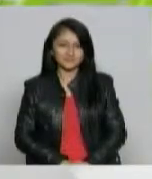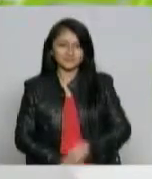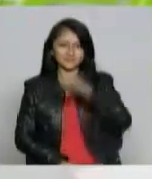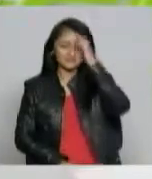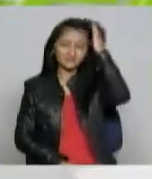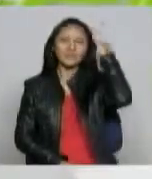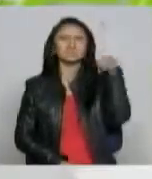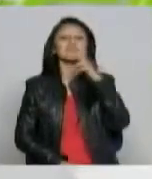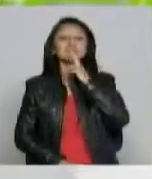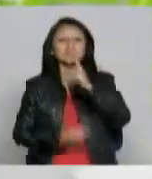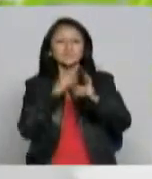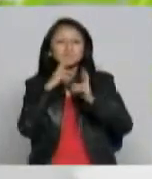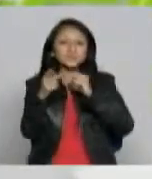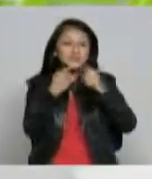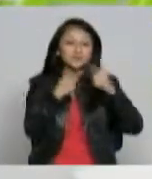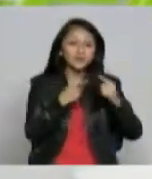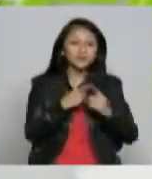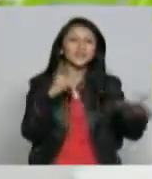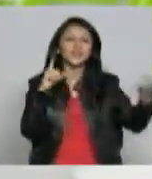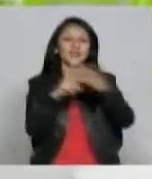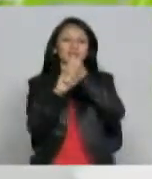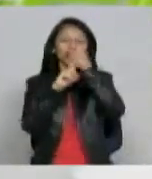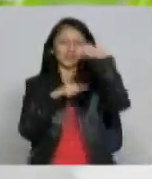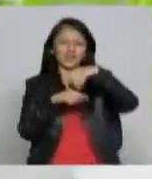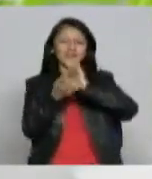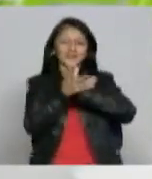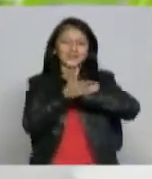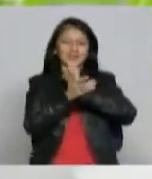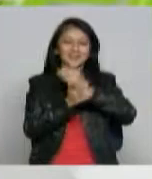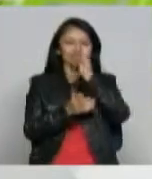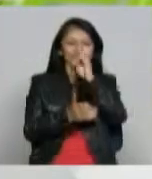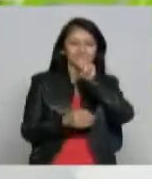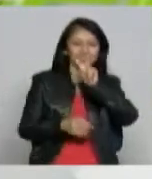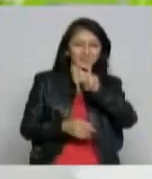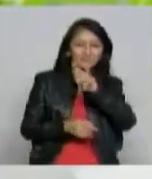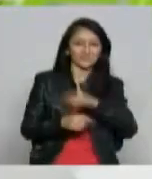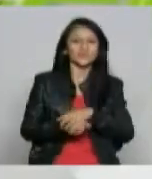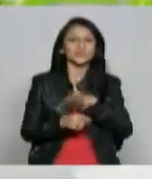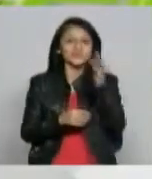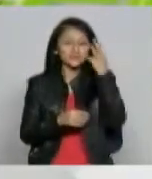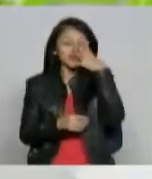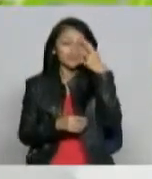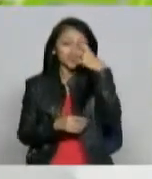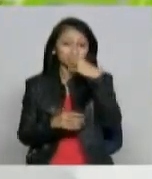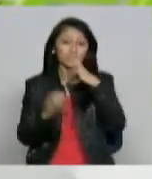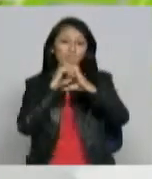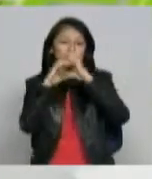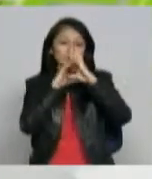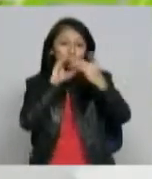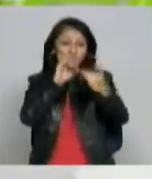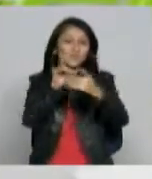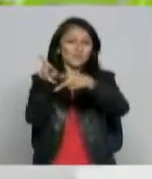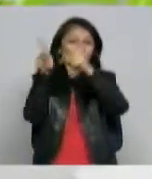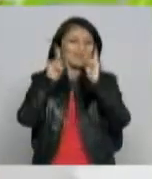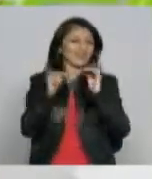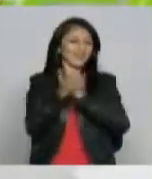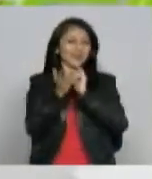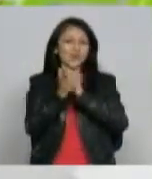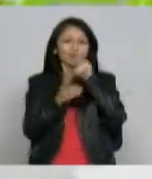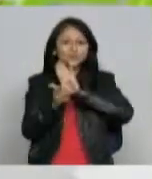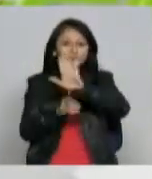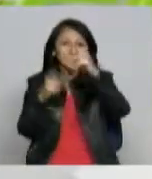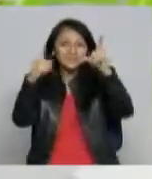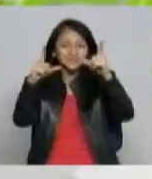la respuesta a sus inquietudes las encontrarán en este su espacio Telecafé TV todo porque somos un puente de comunicación entre